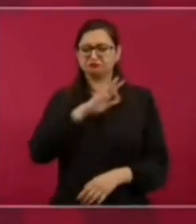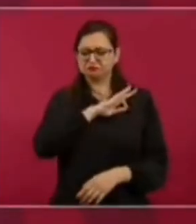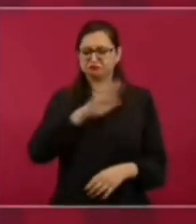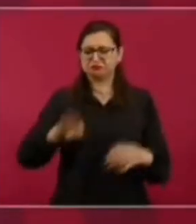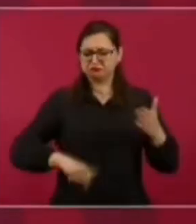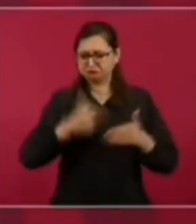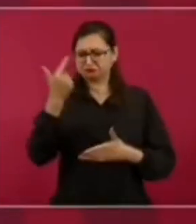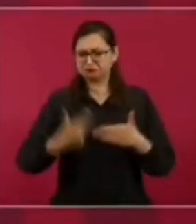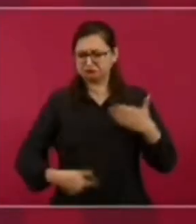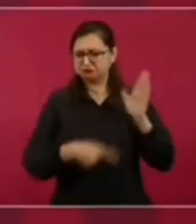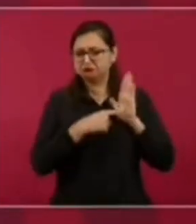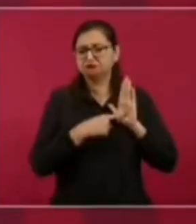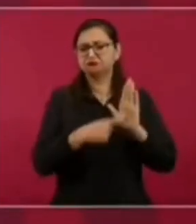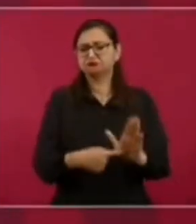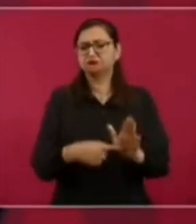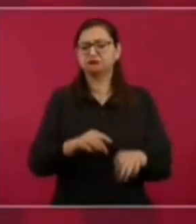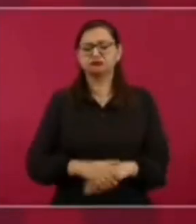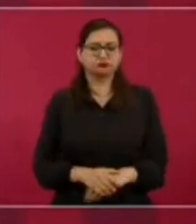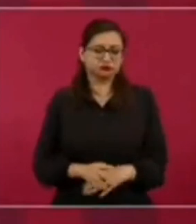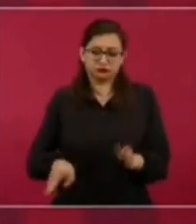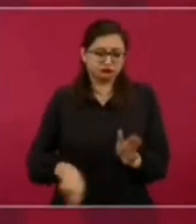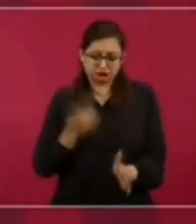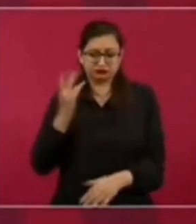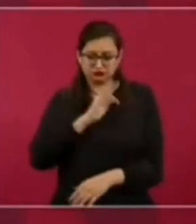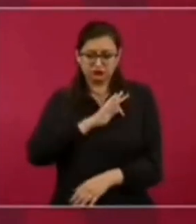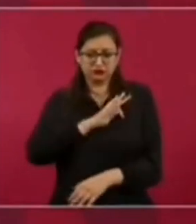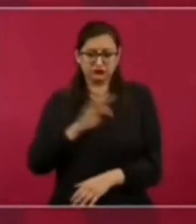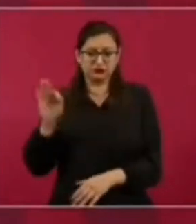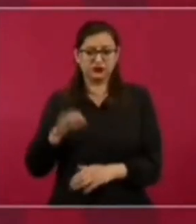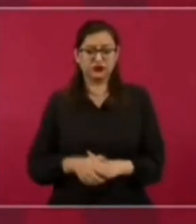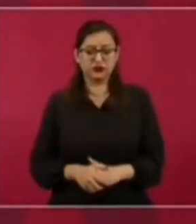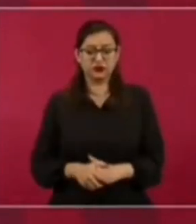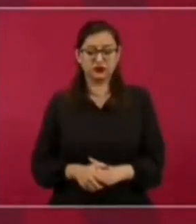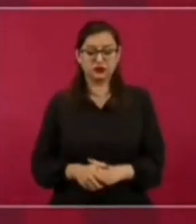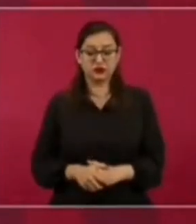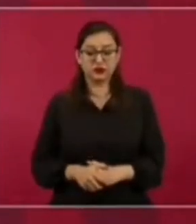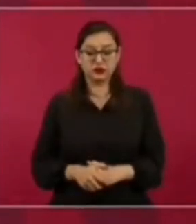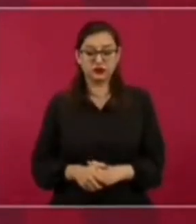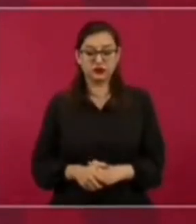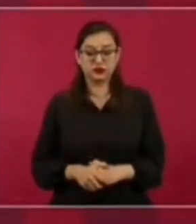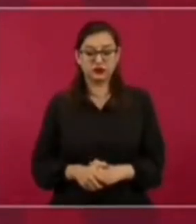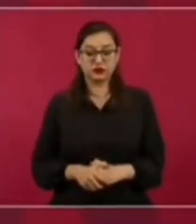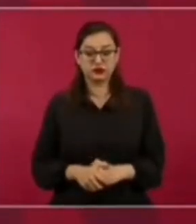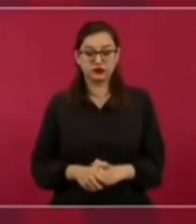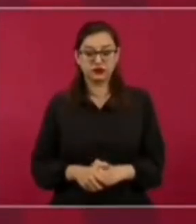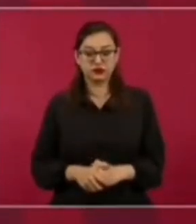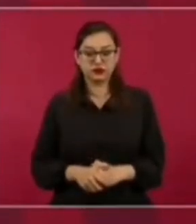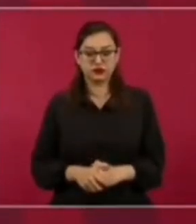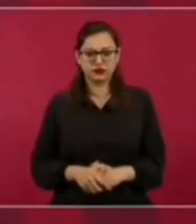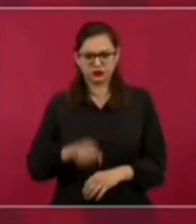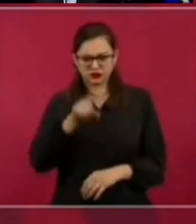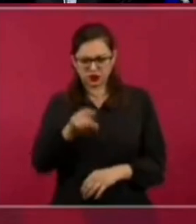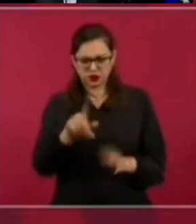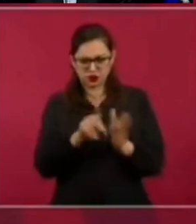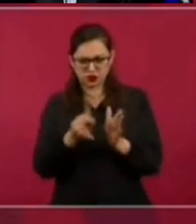El presidente Andrés Manuel López Obrador ataca y acusa al gobierno de los Estados Unidos de ser cómplice de la